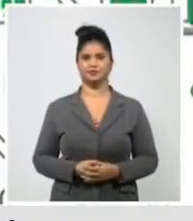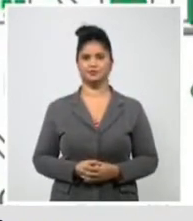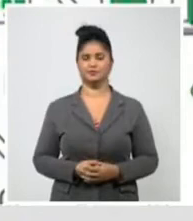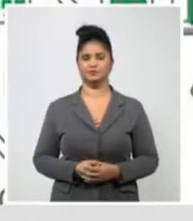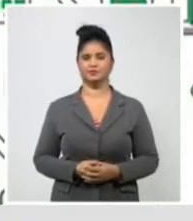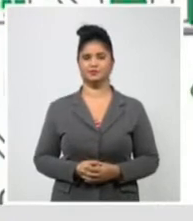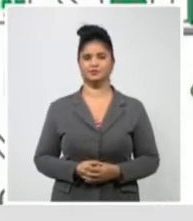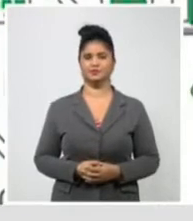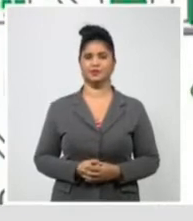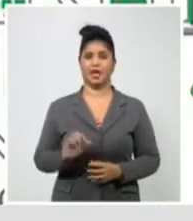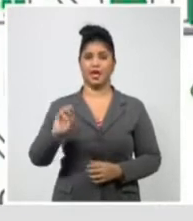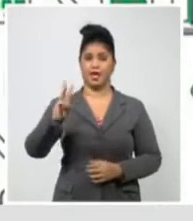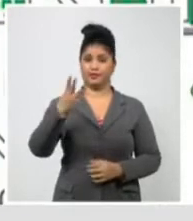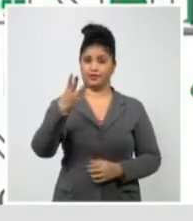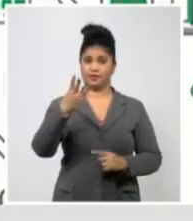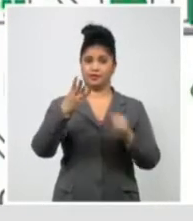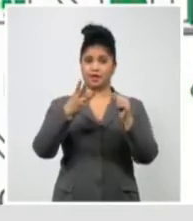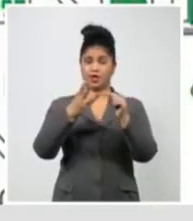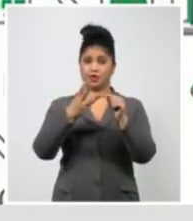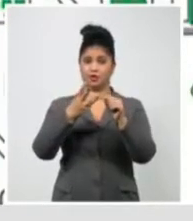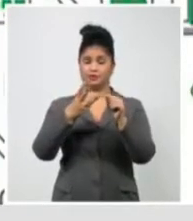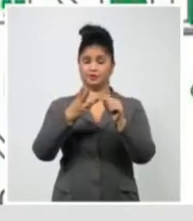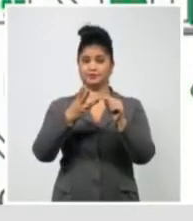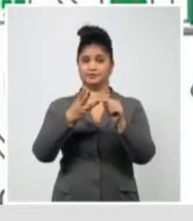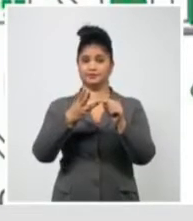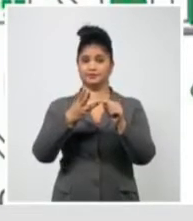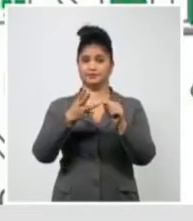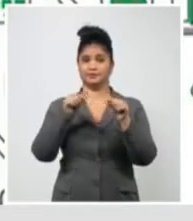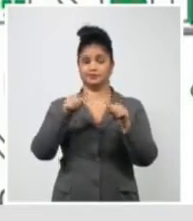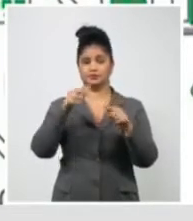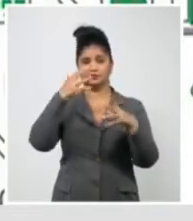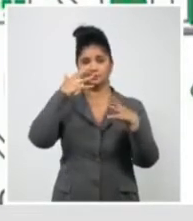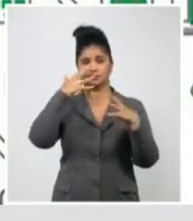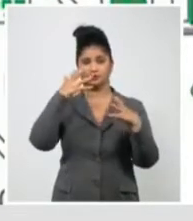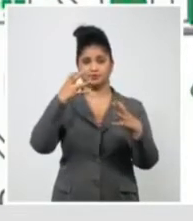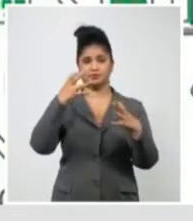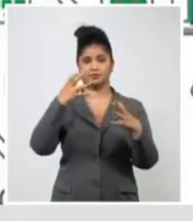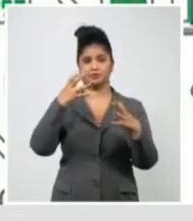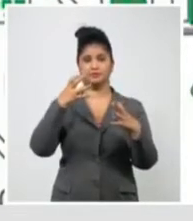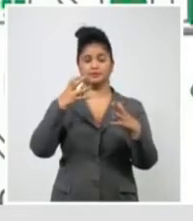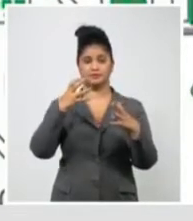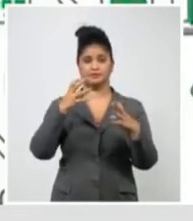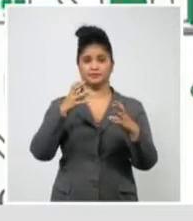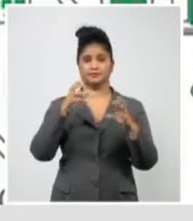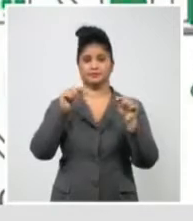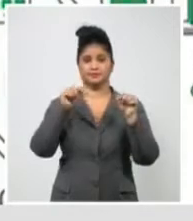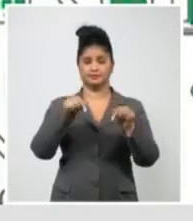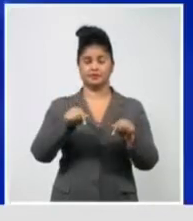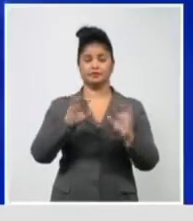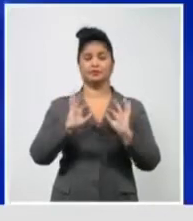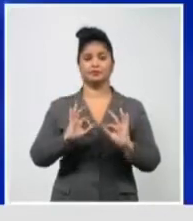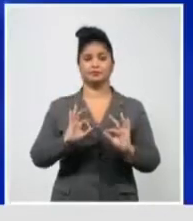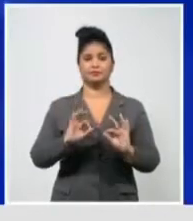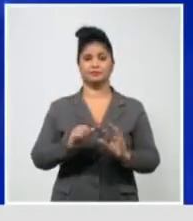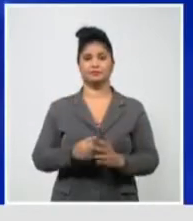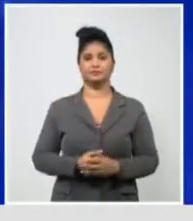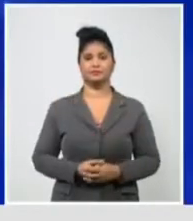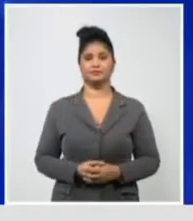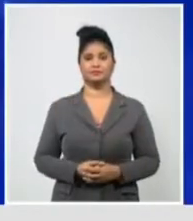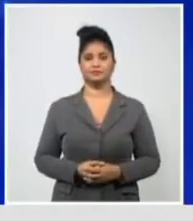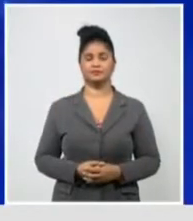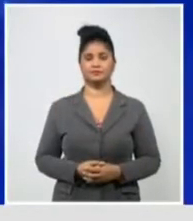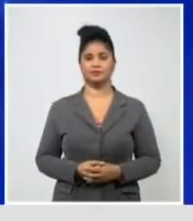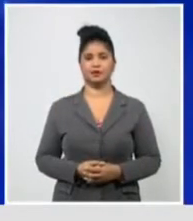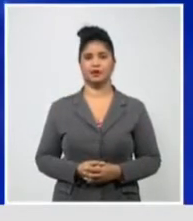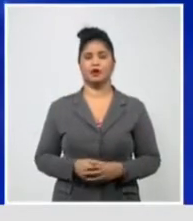implicación que hoy es motivo de un estudio muy serio por diferentes instituciones y